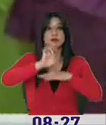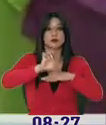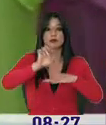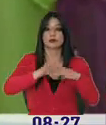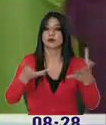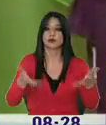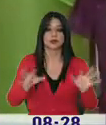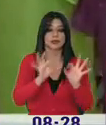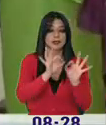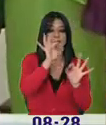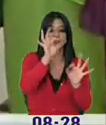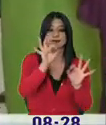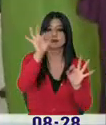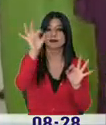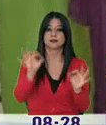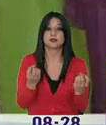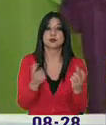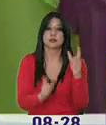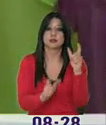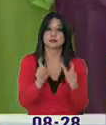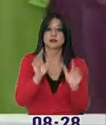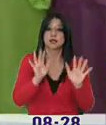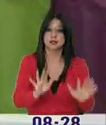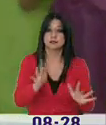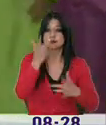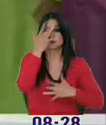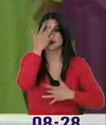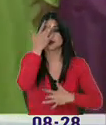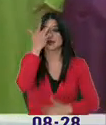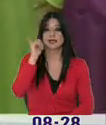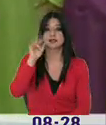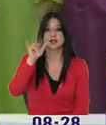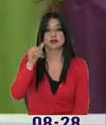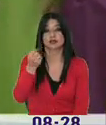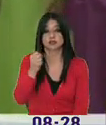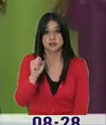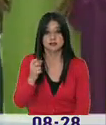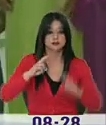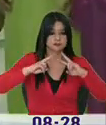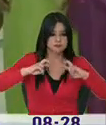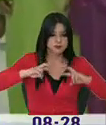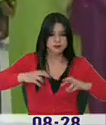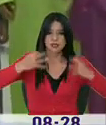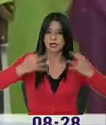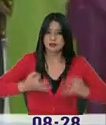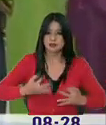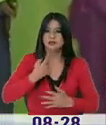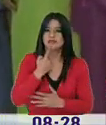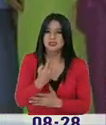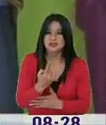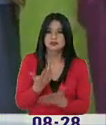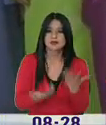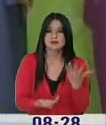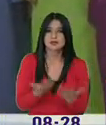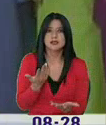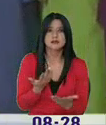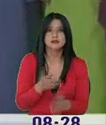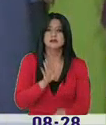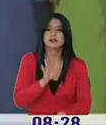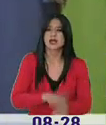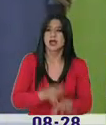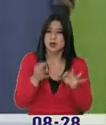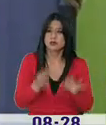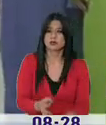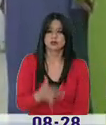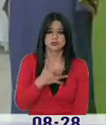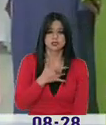estadística de cuántas son las personas que padecen esta enfermedad, ni hay estudios que dictaminen o determinen cuáles son estos síntomas